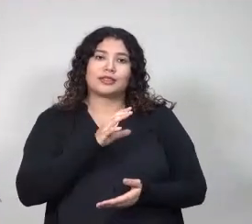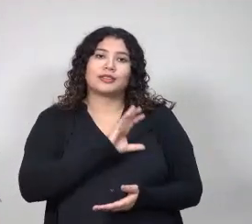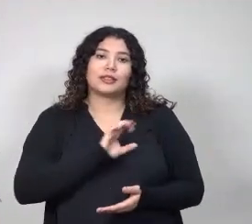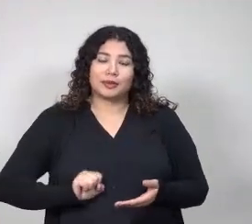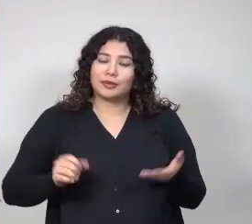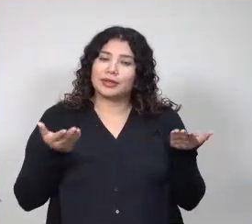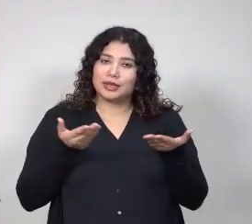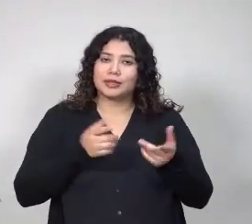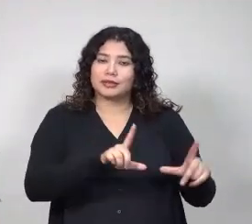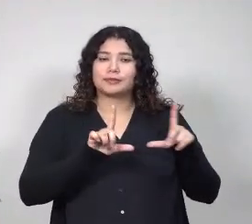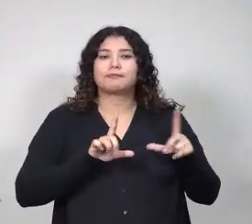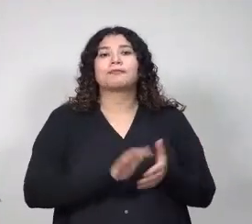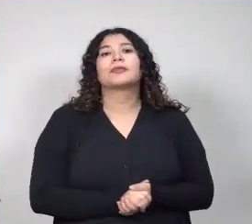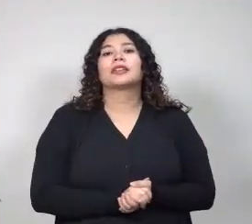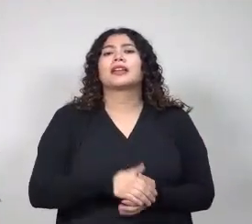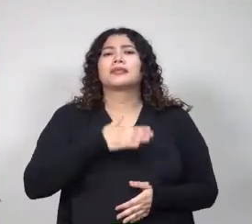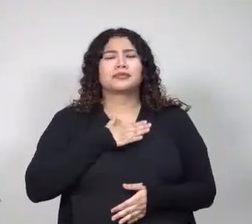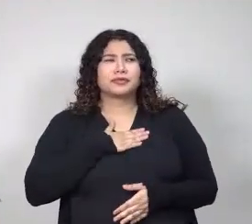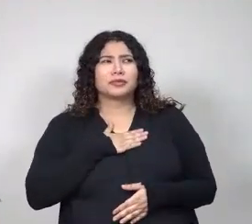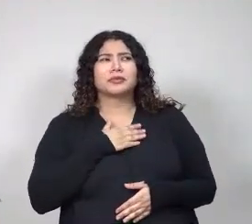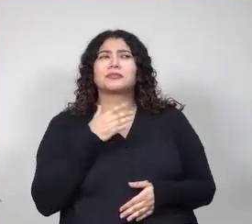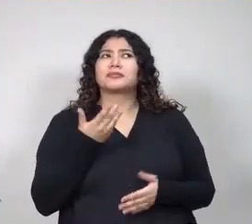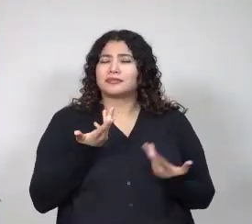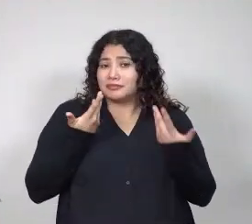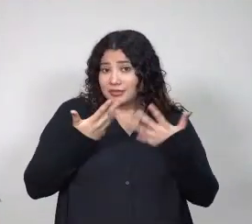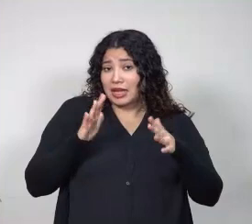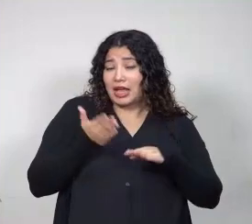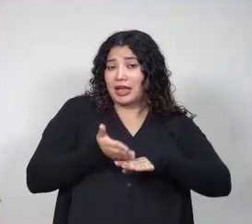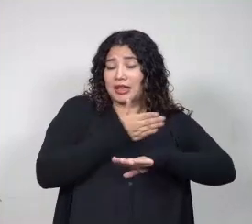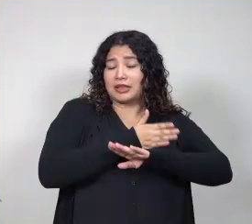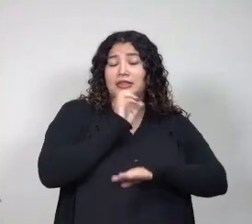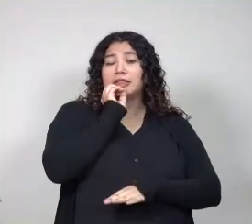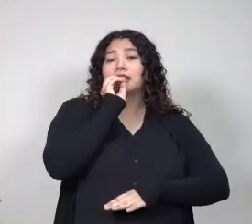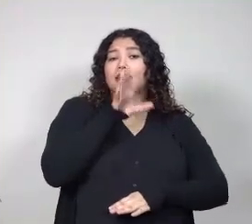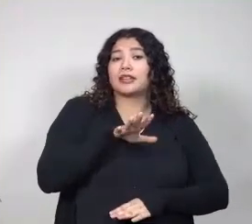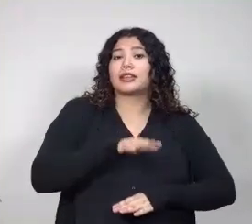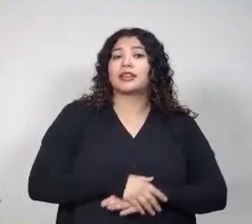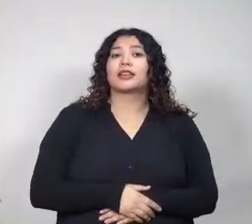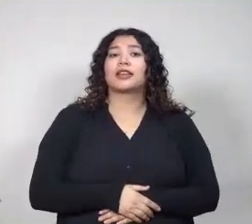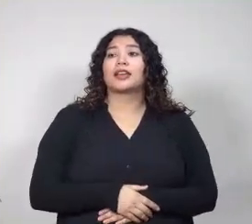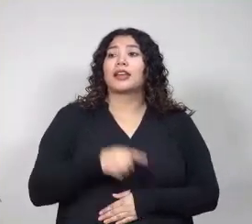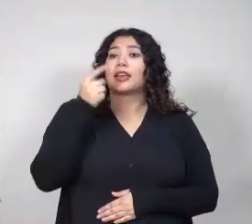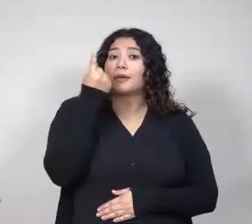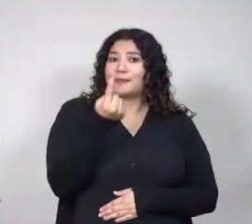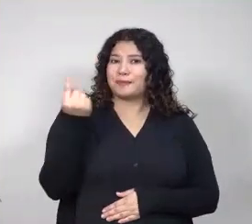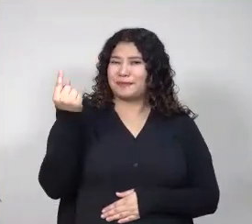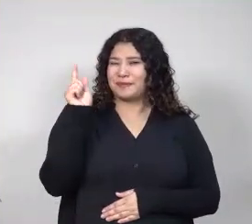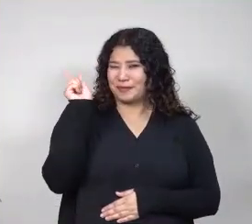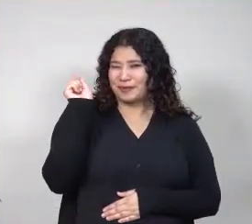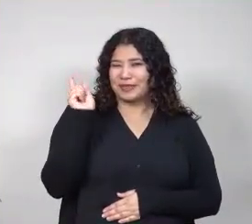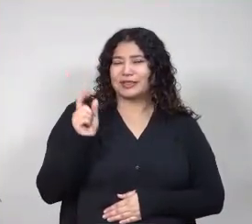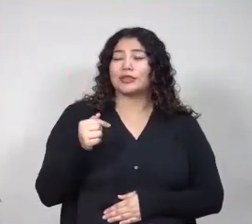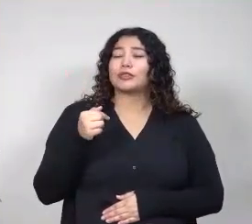Pues la verdad yo lo he expresado en varias ocasiones a nuestros facilitadores y es que